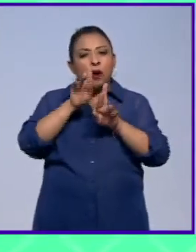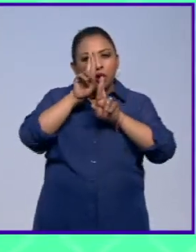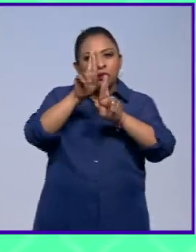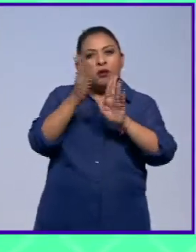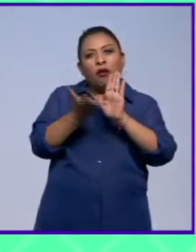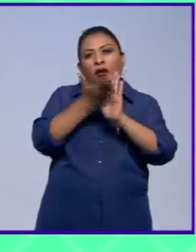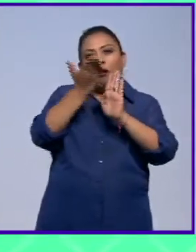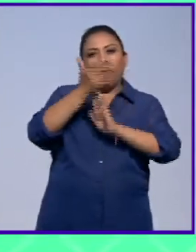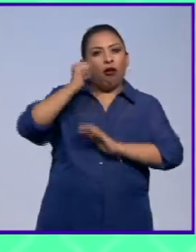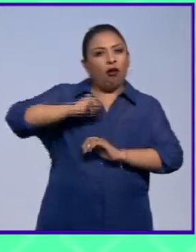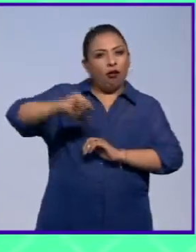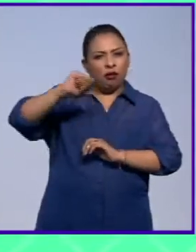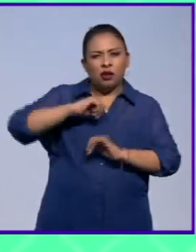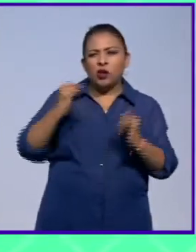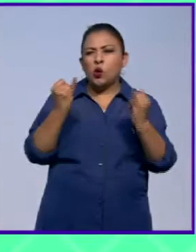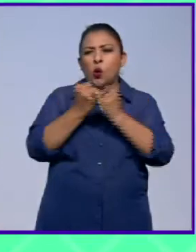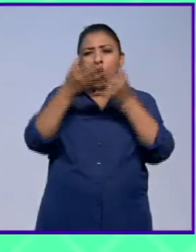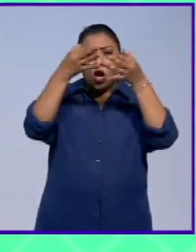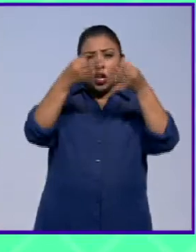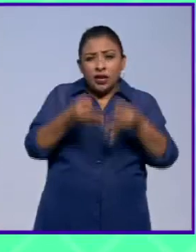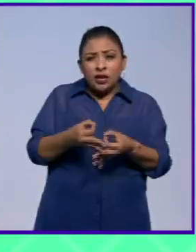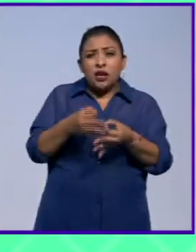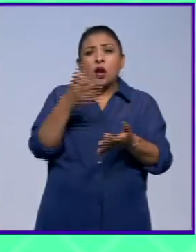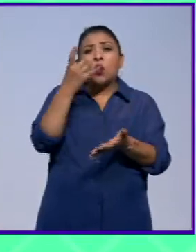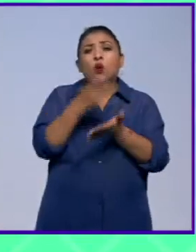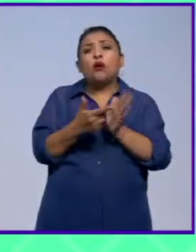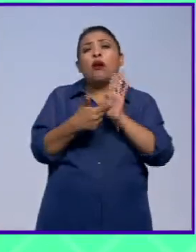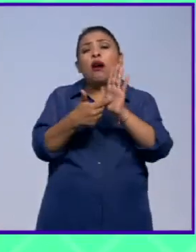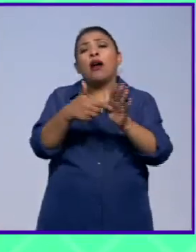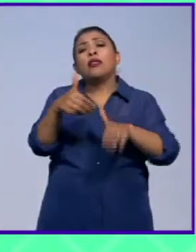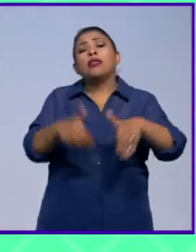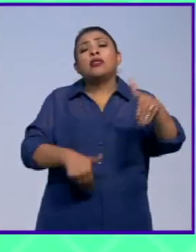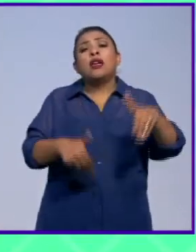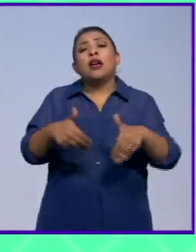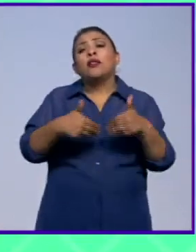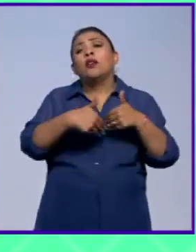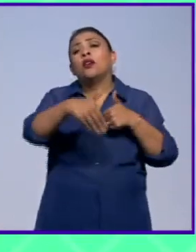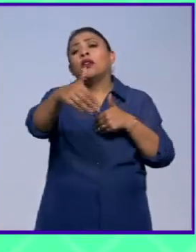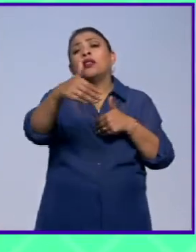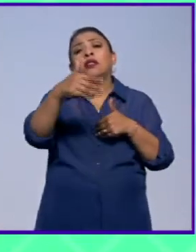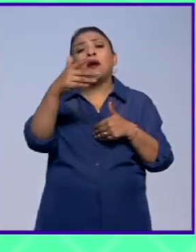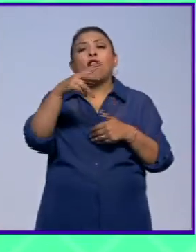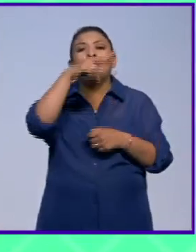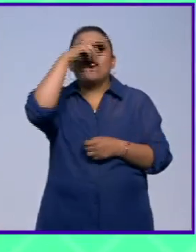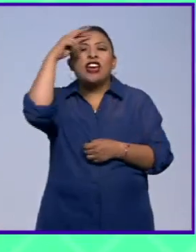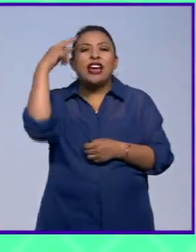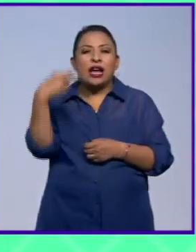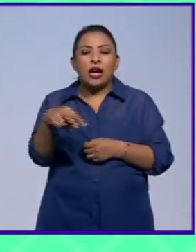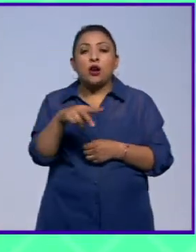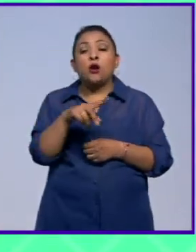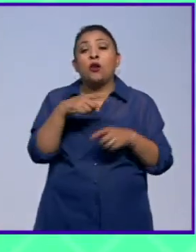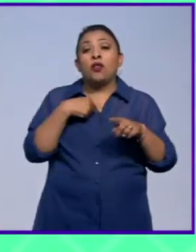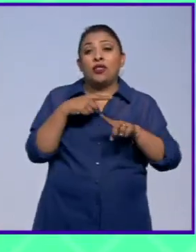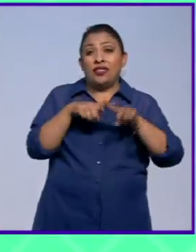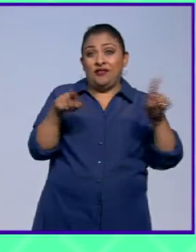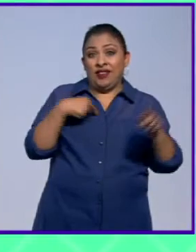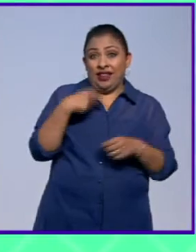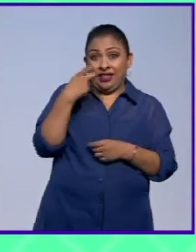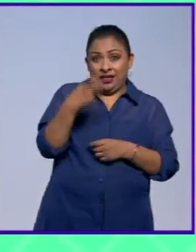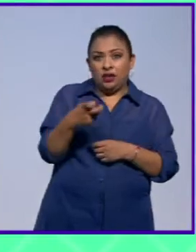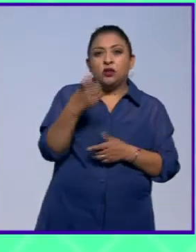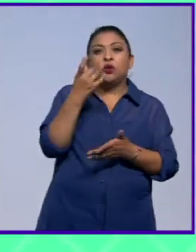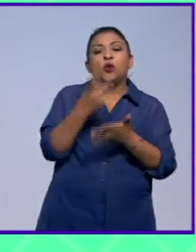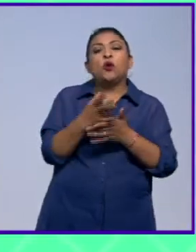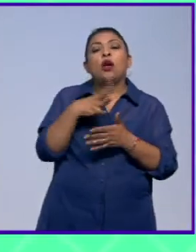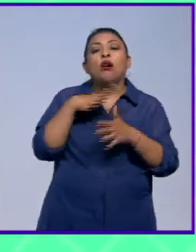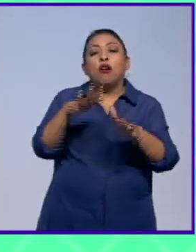construcción al igual que el original solo se exponen obras teatrales durante la estación del verano pero a diferencia de ese solo